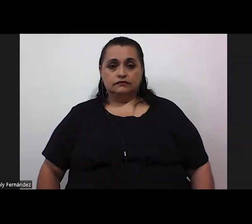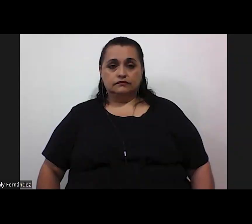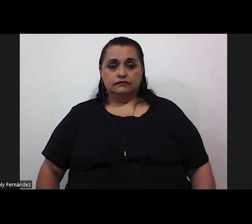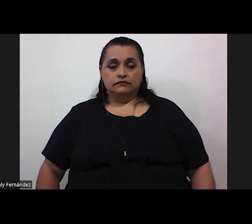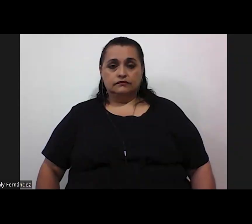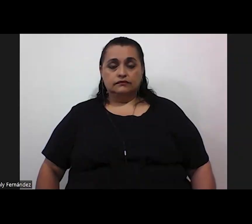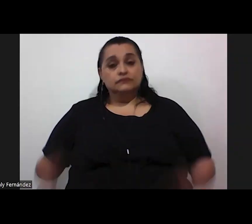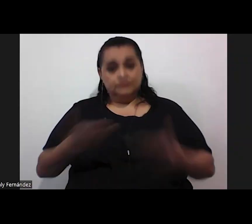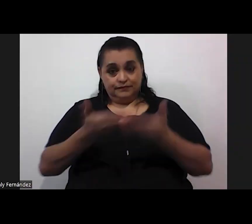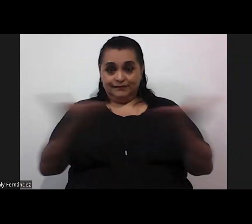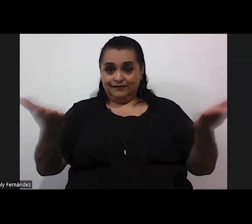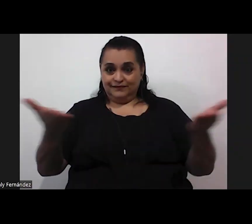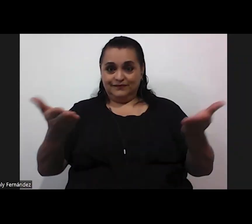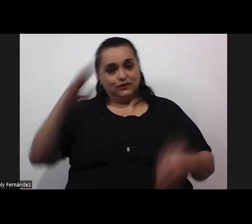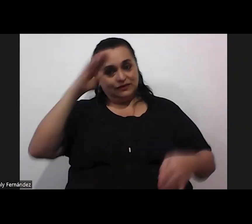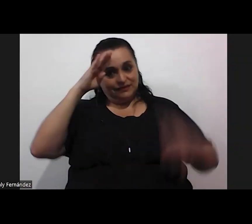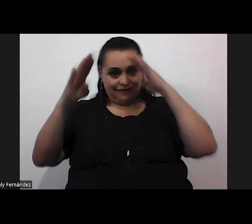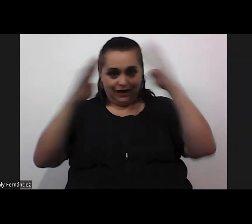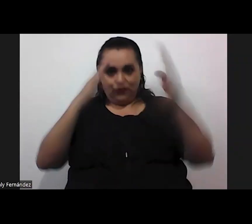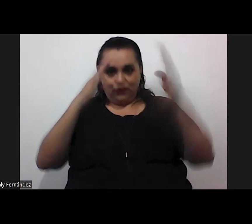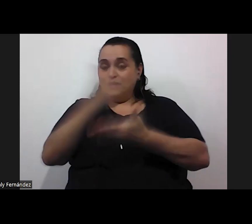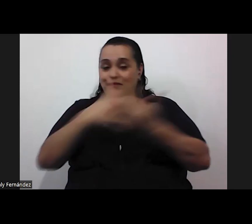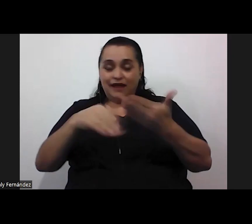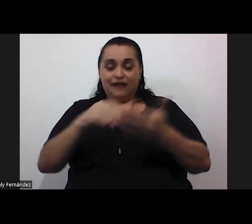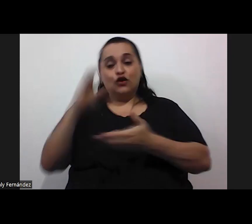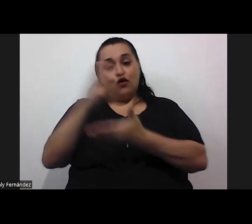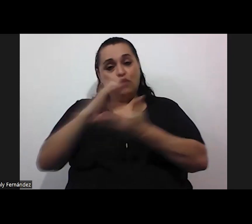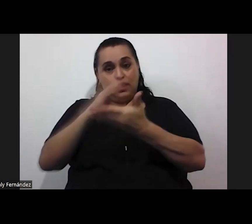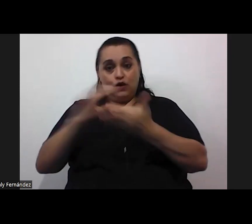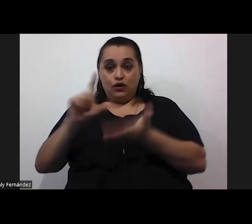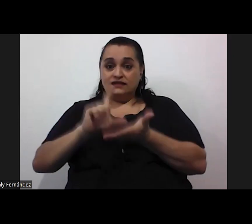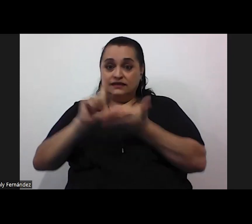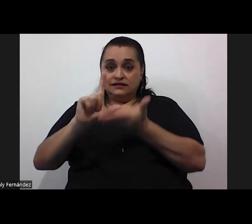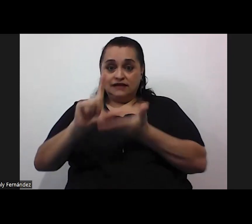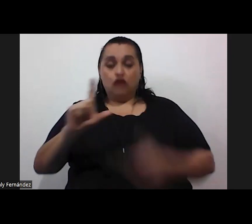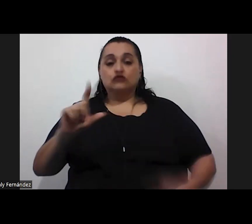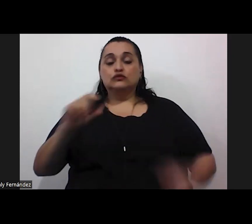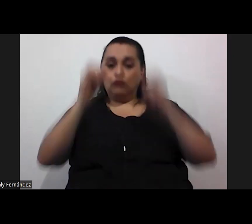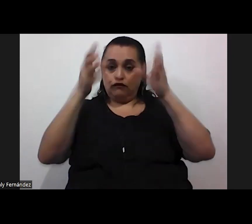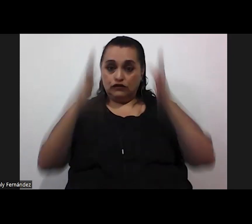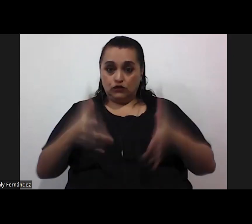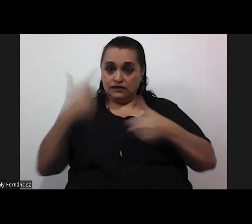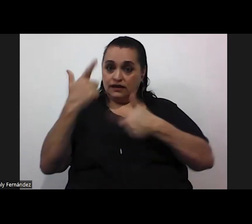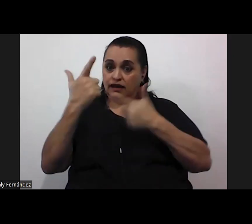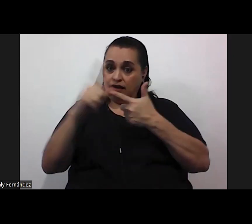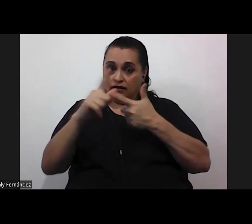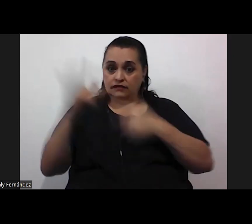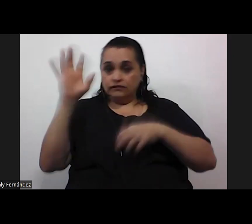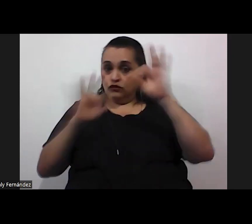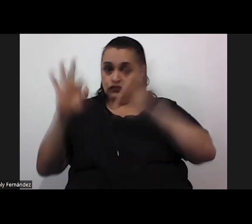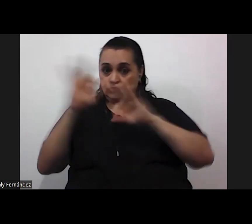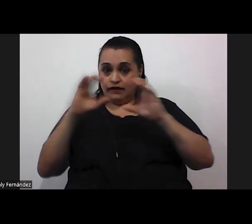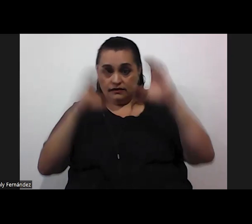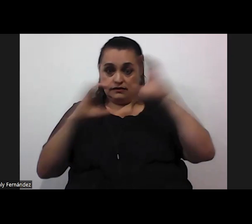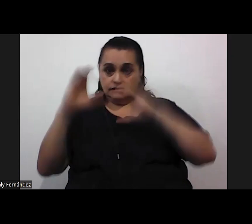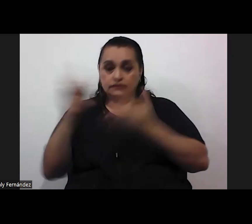Reciban un cordial saludo de parte del Colegio de Licenciados y Profesores en Letras, Filosofía, Ciencias y